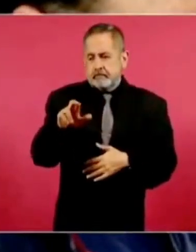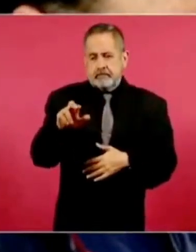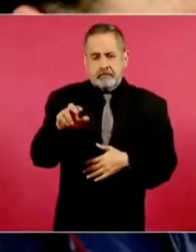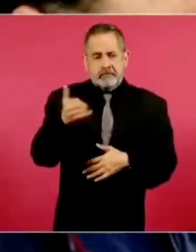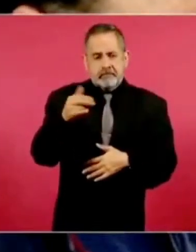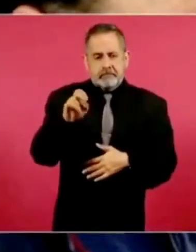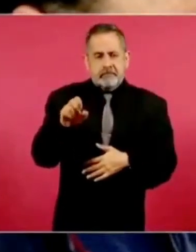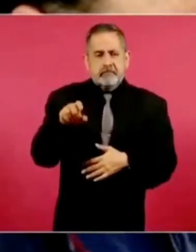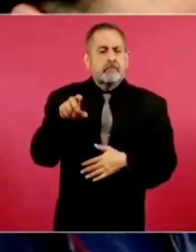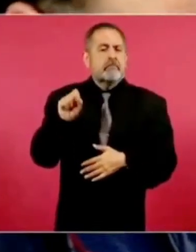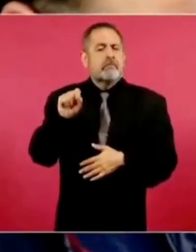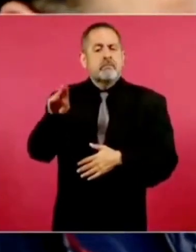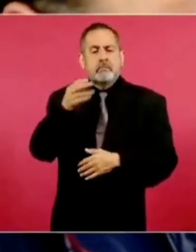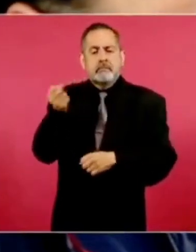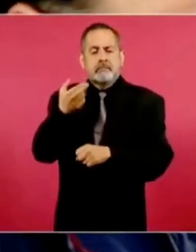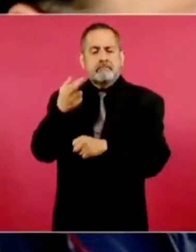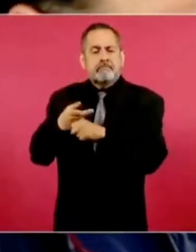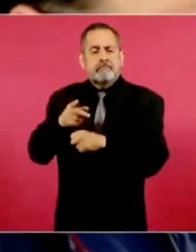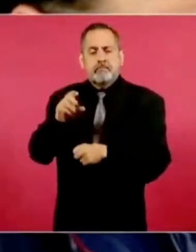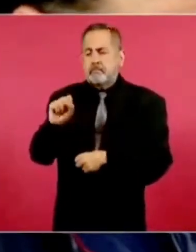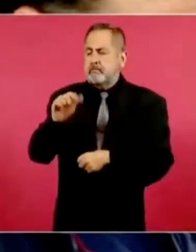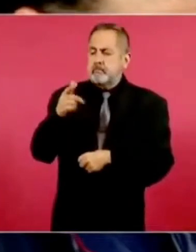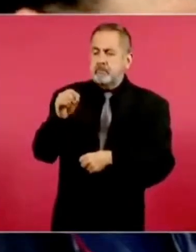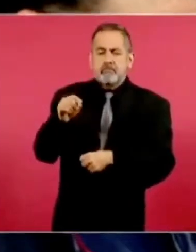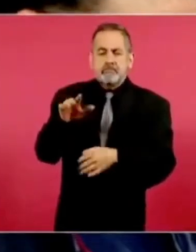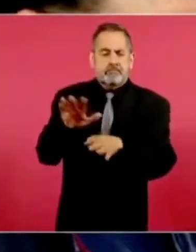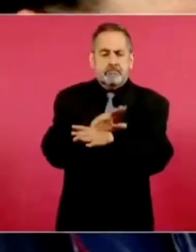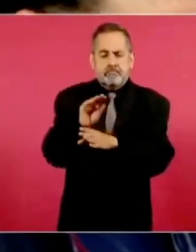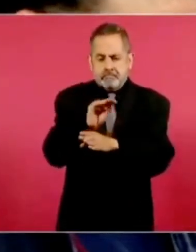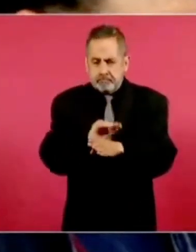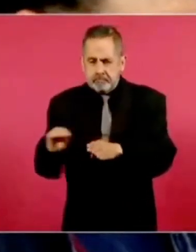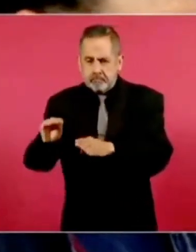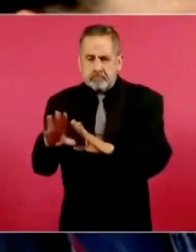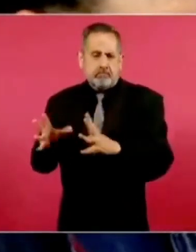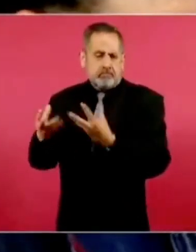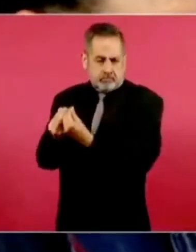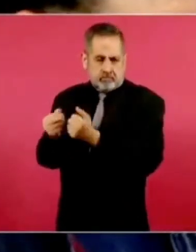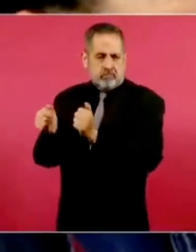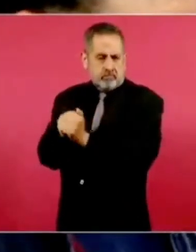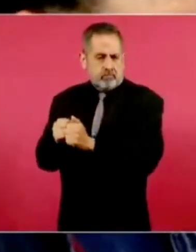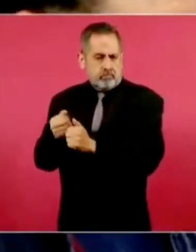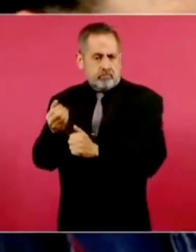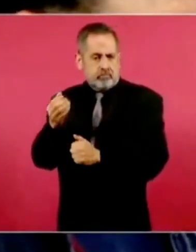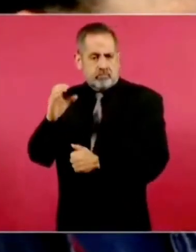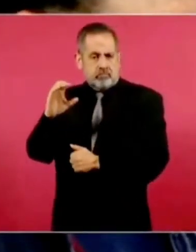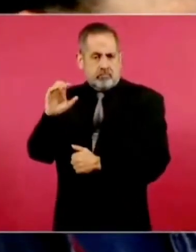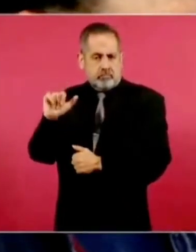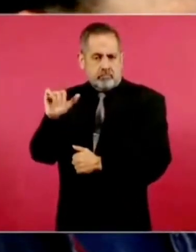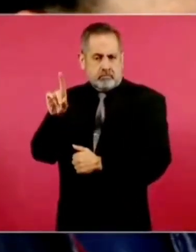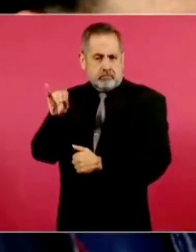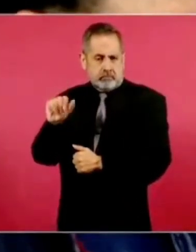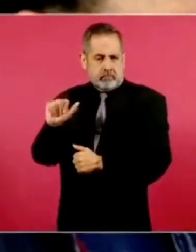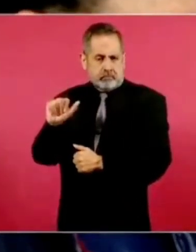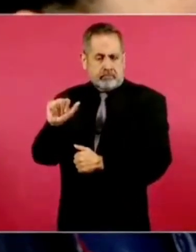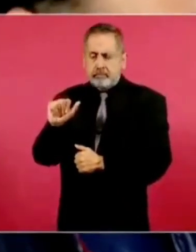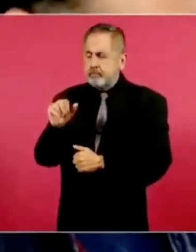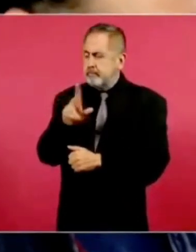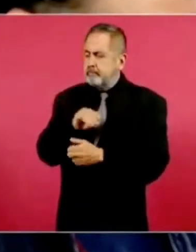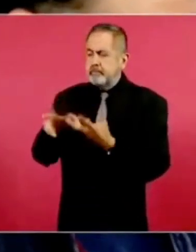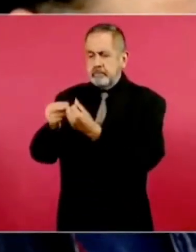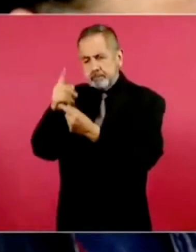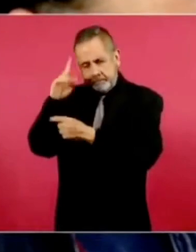de Gobernación, incorporándose a la campaña de Claudia Sheinbaum, candidata presidencial de Morena. Pues bueno,